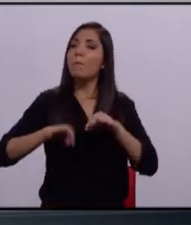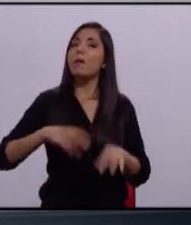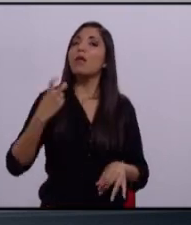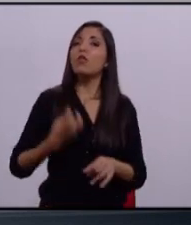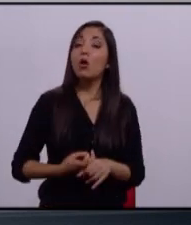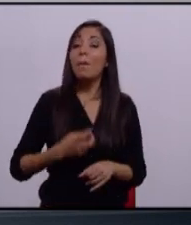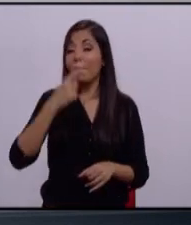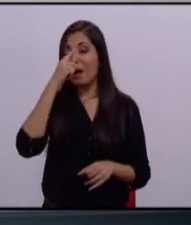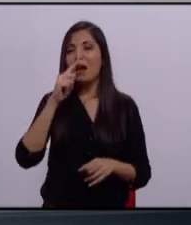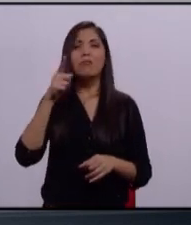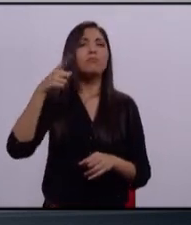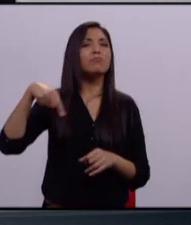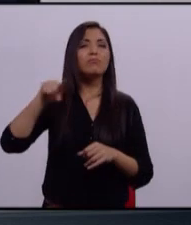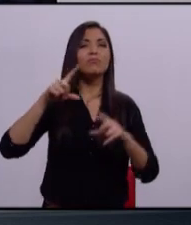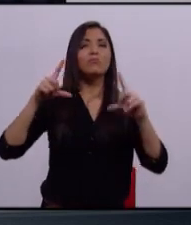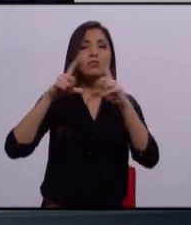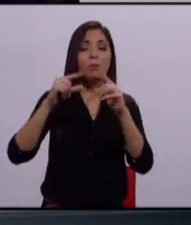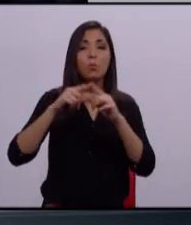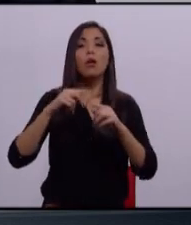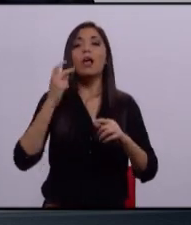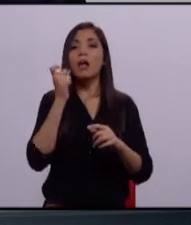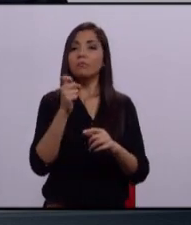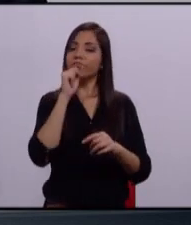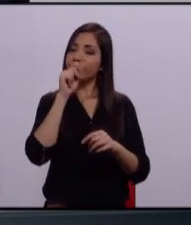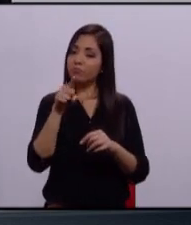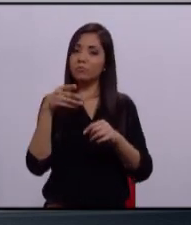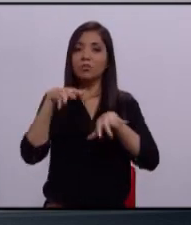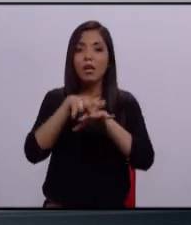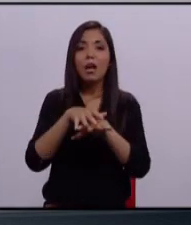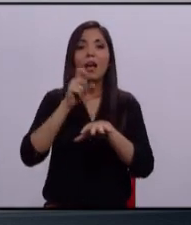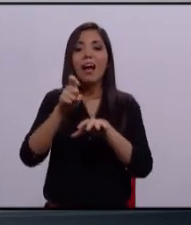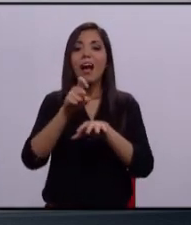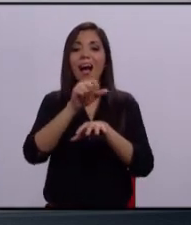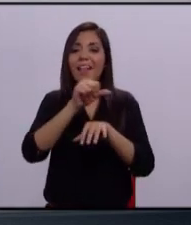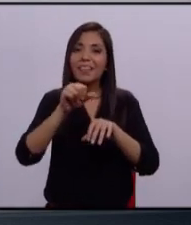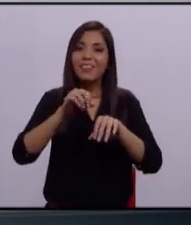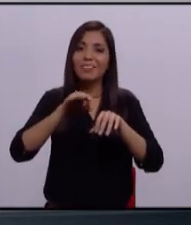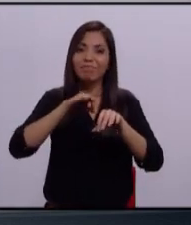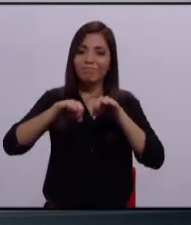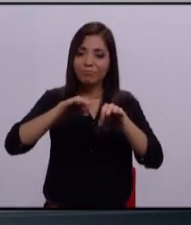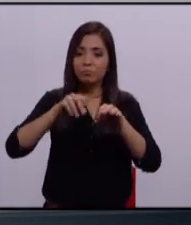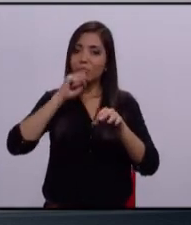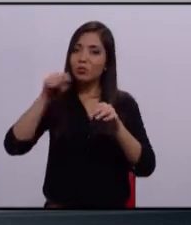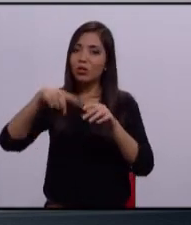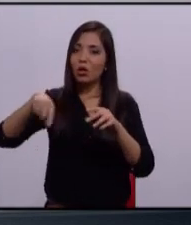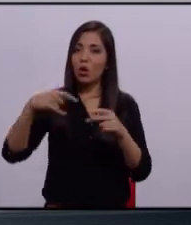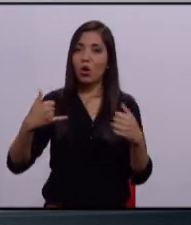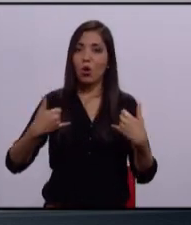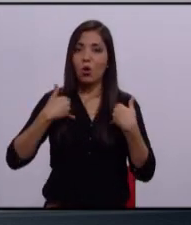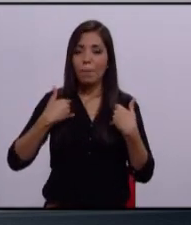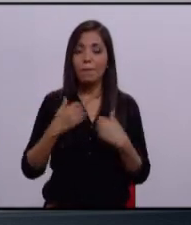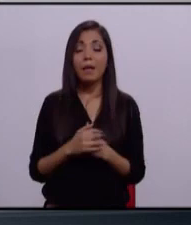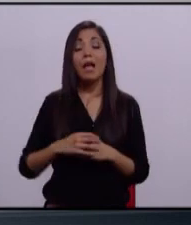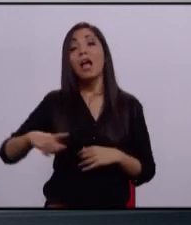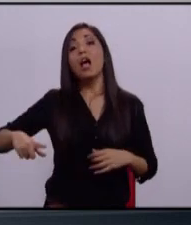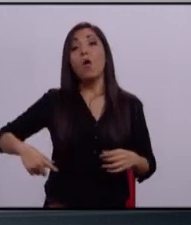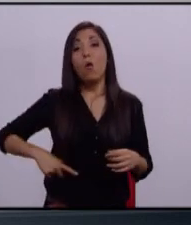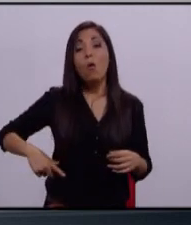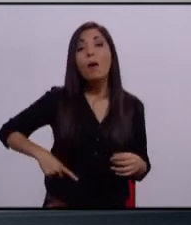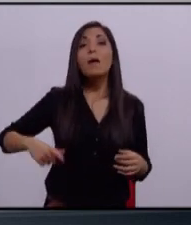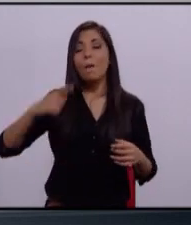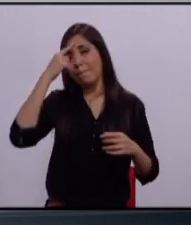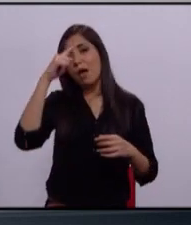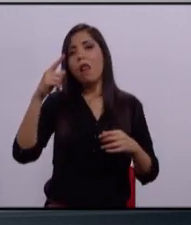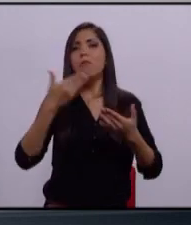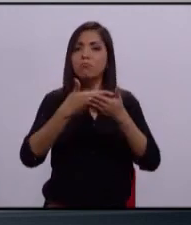ciudadano zapopano se ha integrado también al empleo, tenemos que integrarlos al empleo. En mi gobierno abriré las puertas